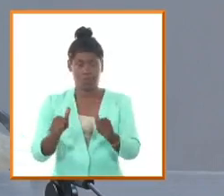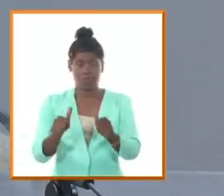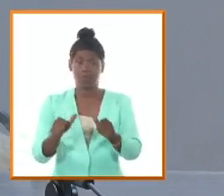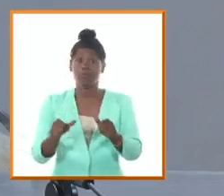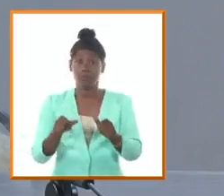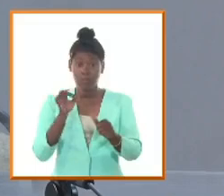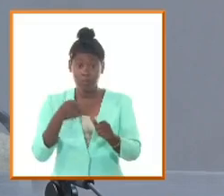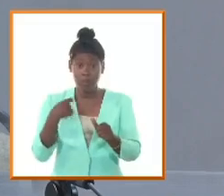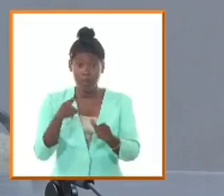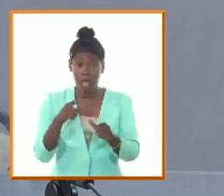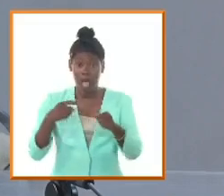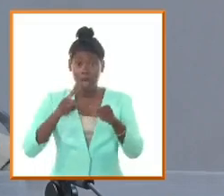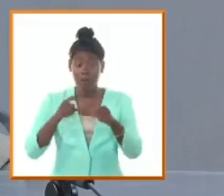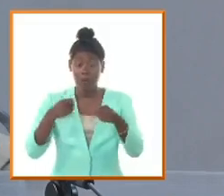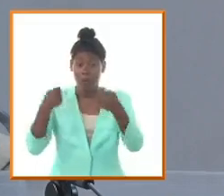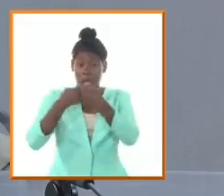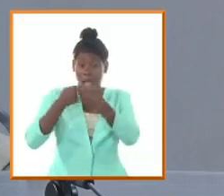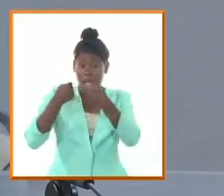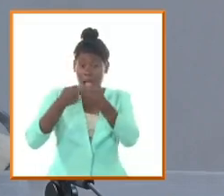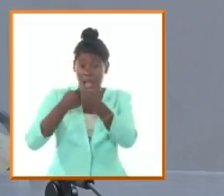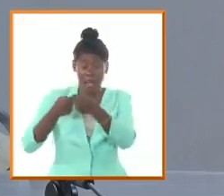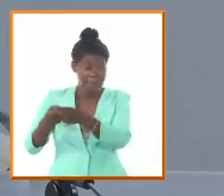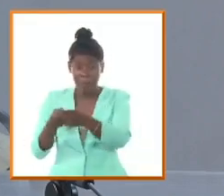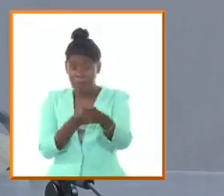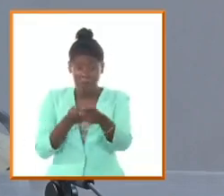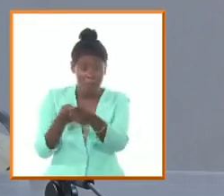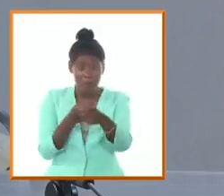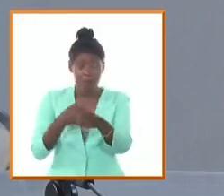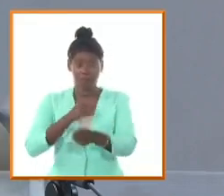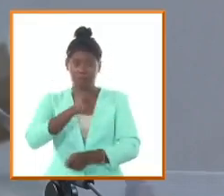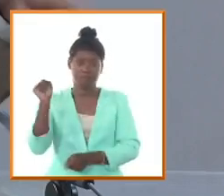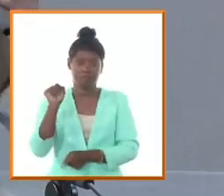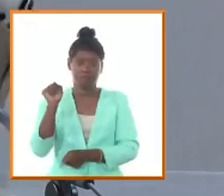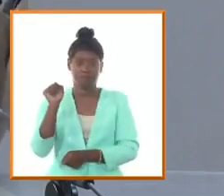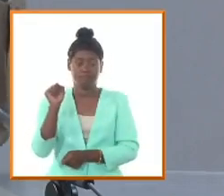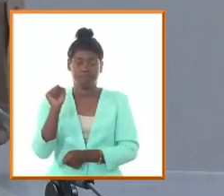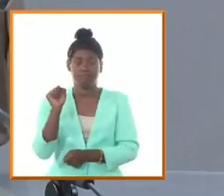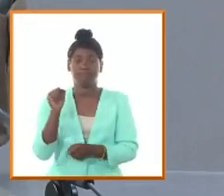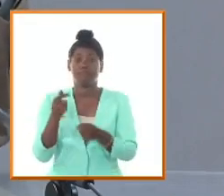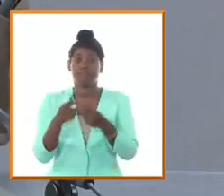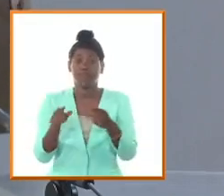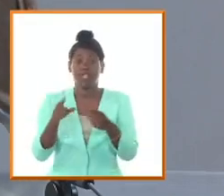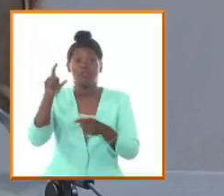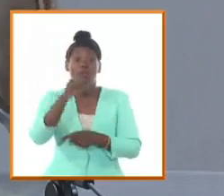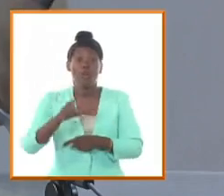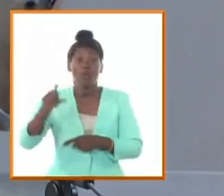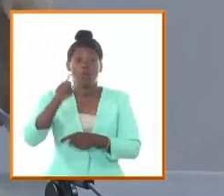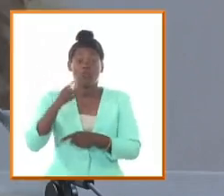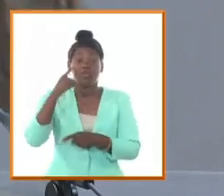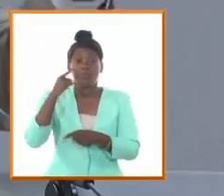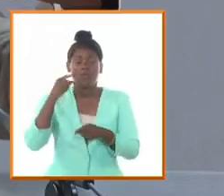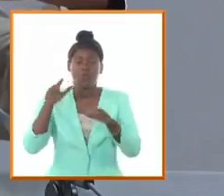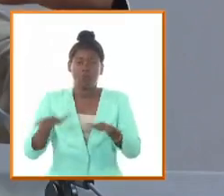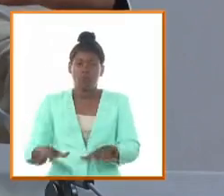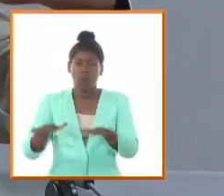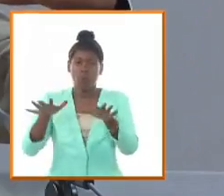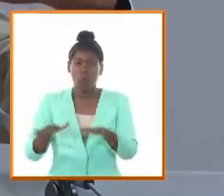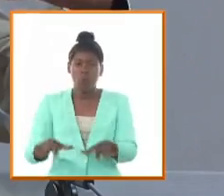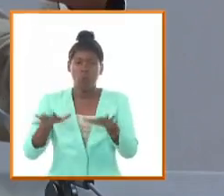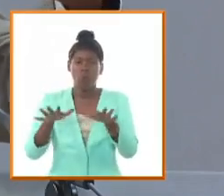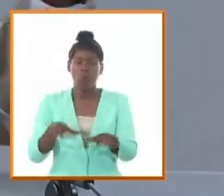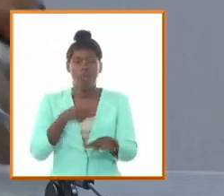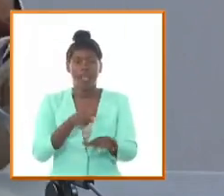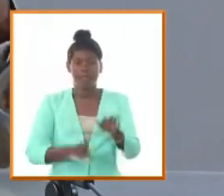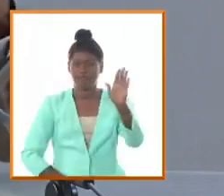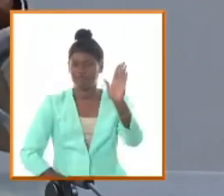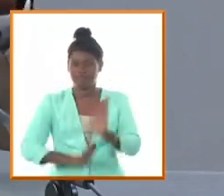momentos más complicados es decir Agramonte rescató al Camagüey en un momento de debilidad estructural de las